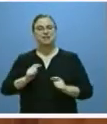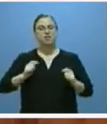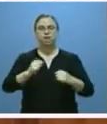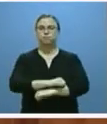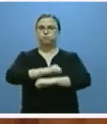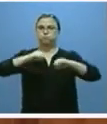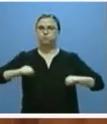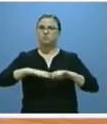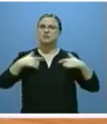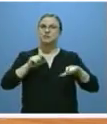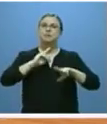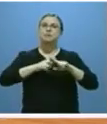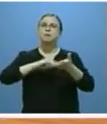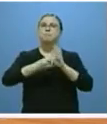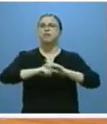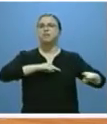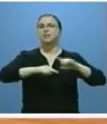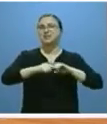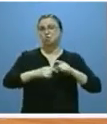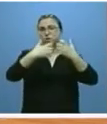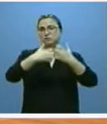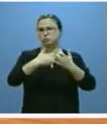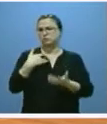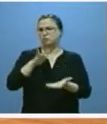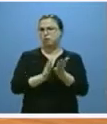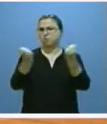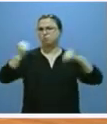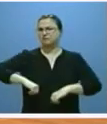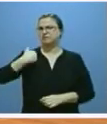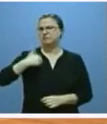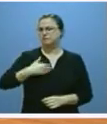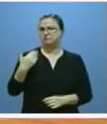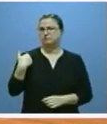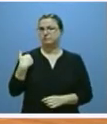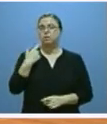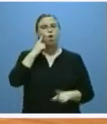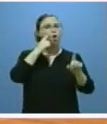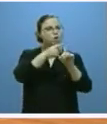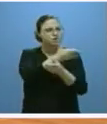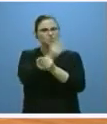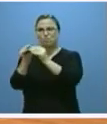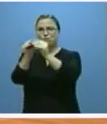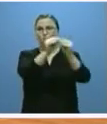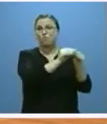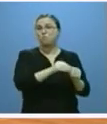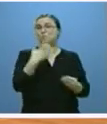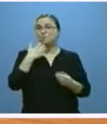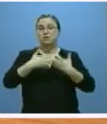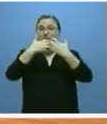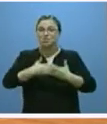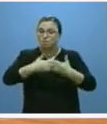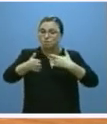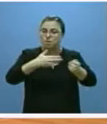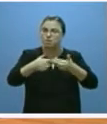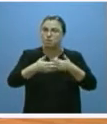través del plan director de promoción industrial ya aprobado con objetivos que todos compartimos como que la industria manufacturera